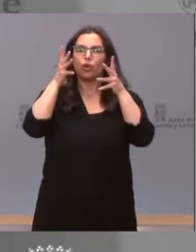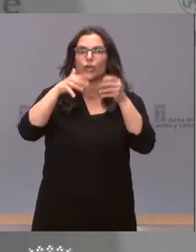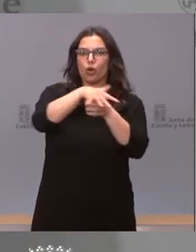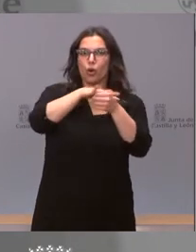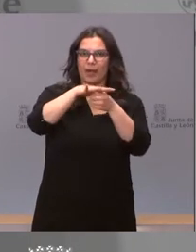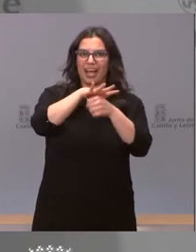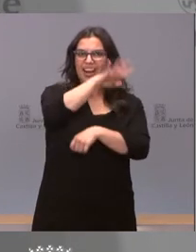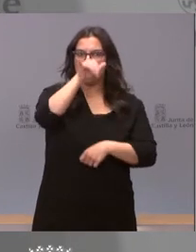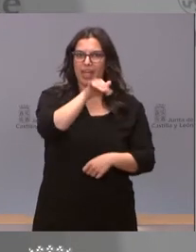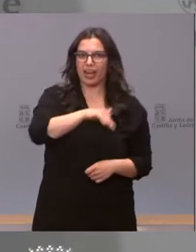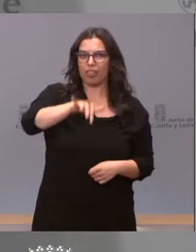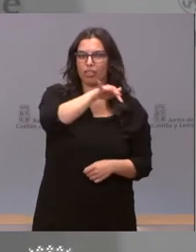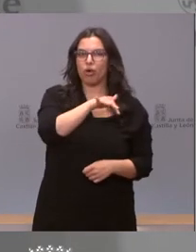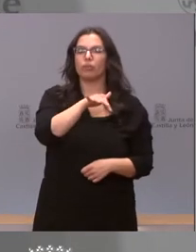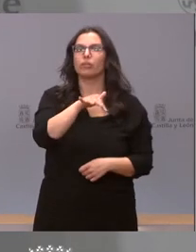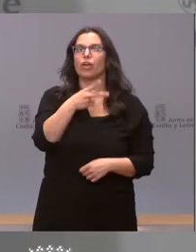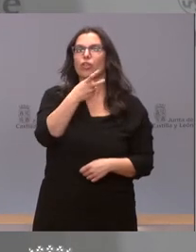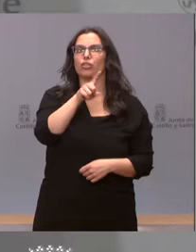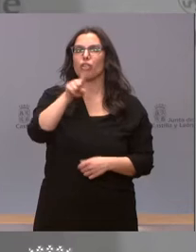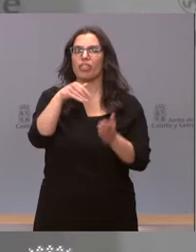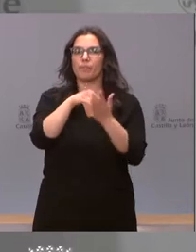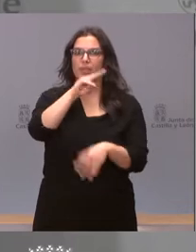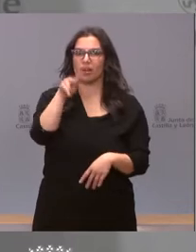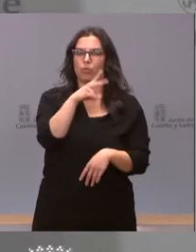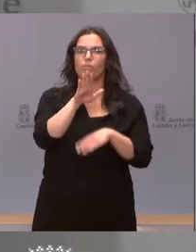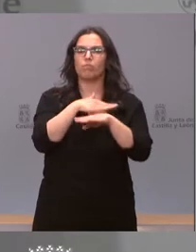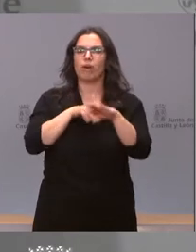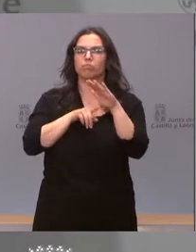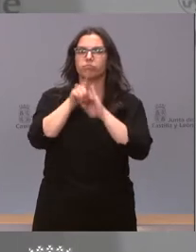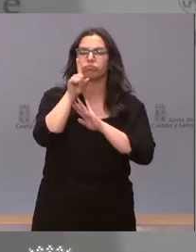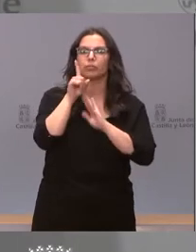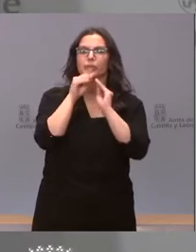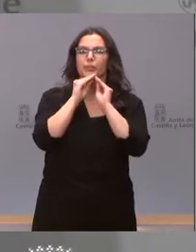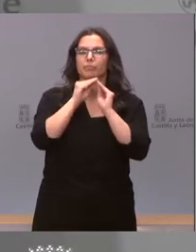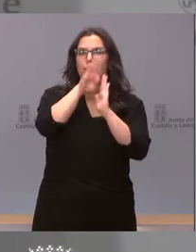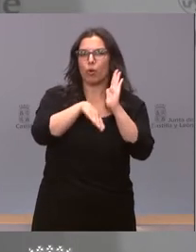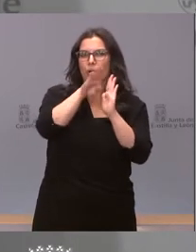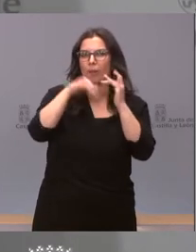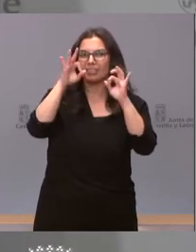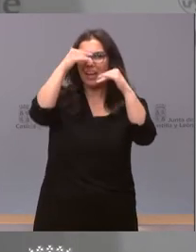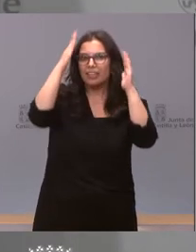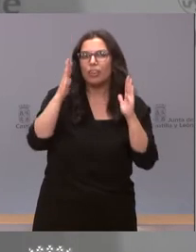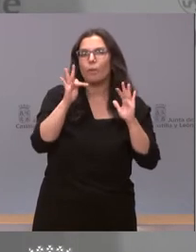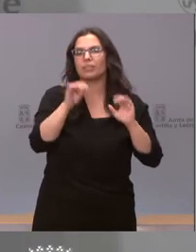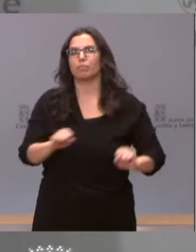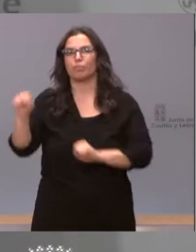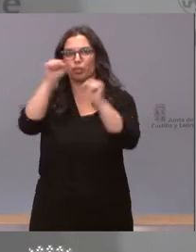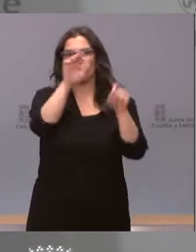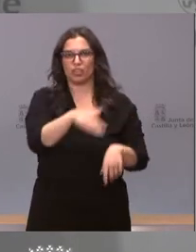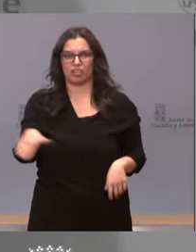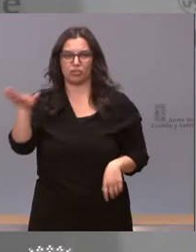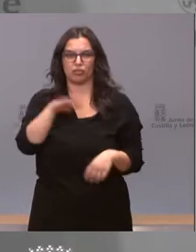211.000 euros para el desarrollo de sus programas de atención y de protección de menores